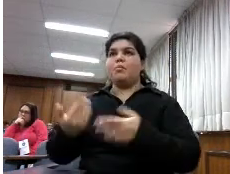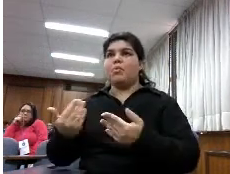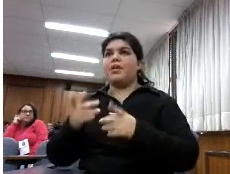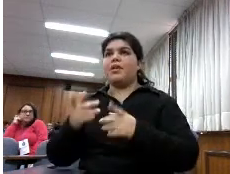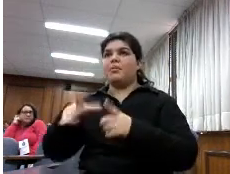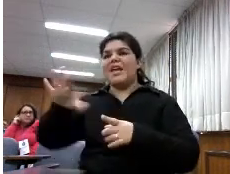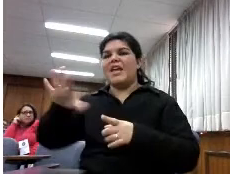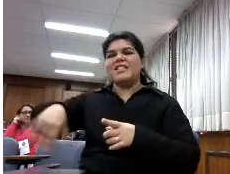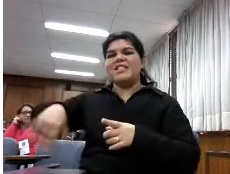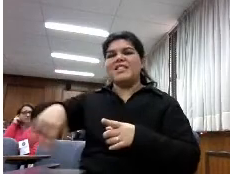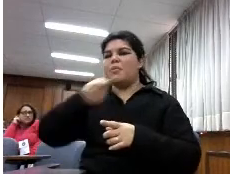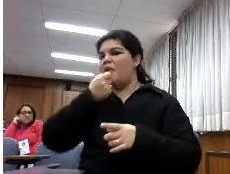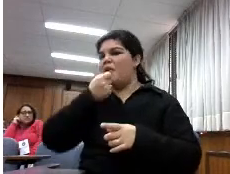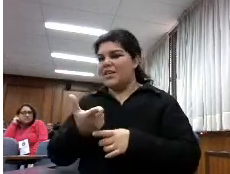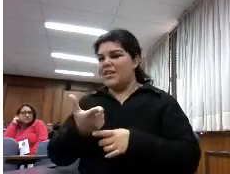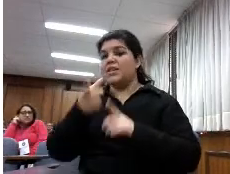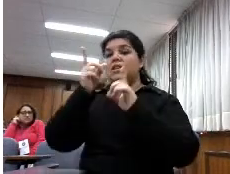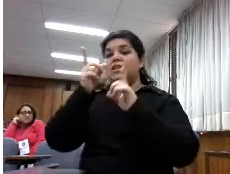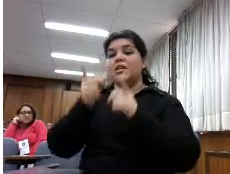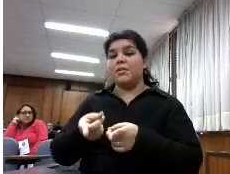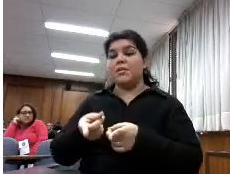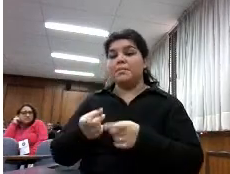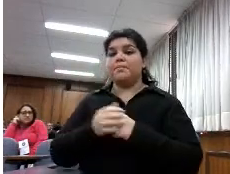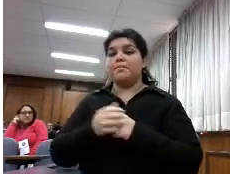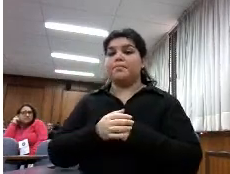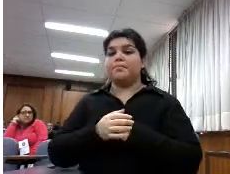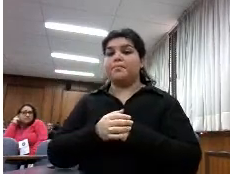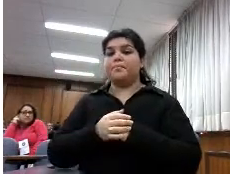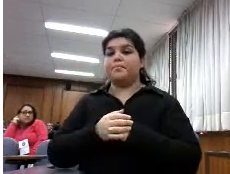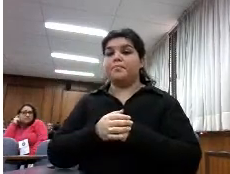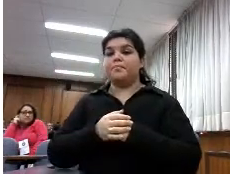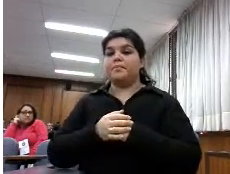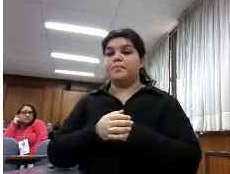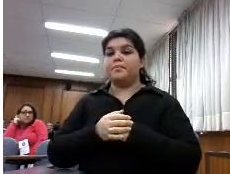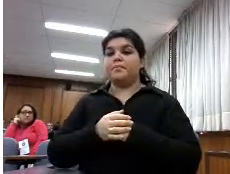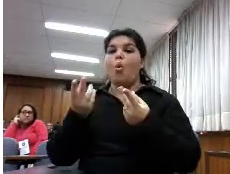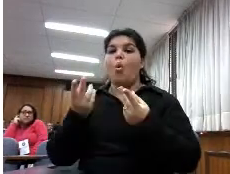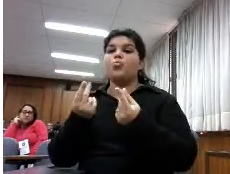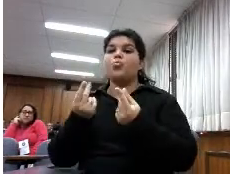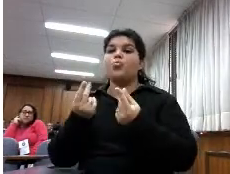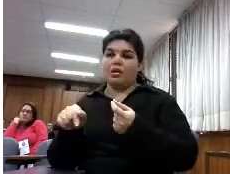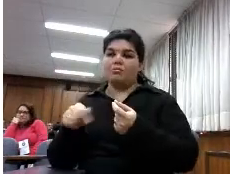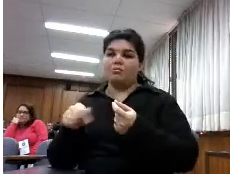cosas que también valoran positivamente es la usabilidad o la facilidad de uso